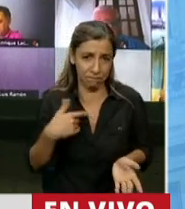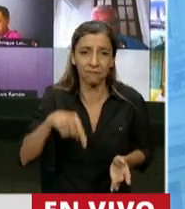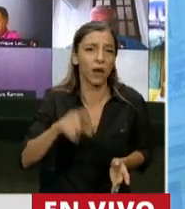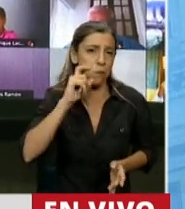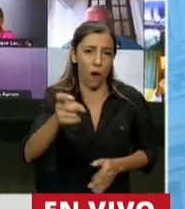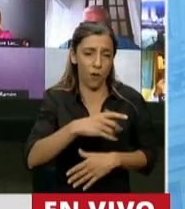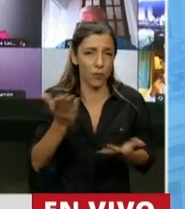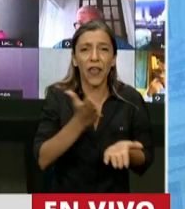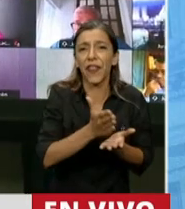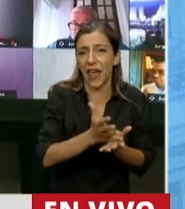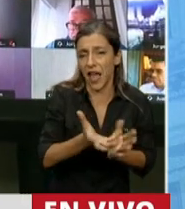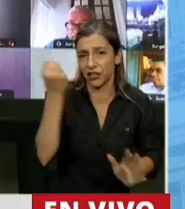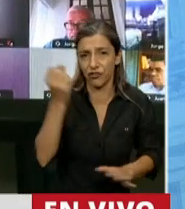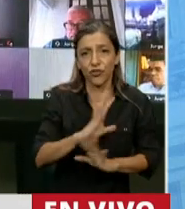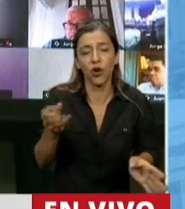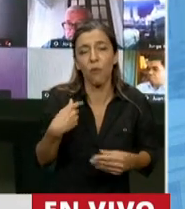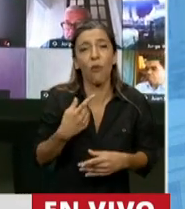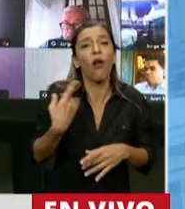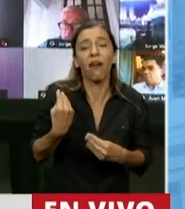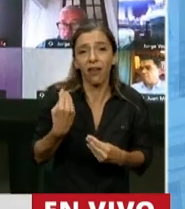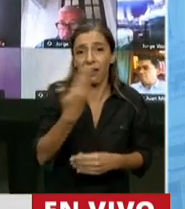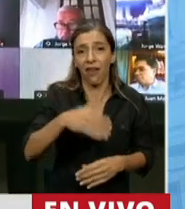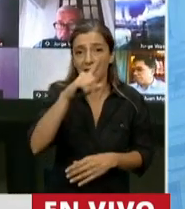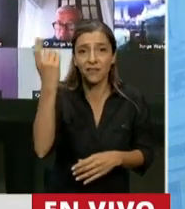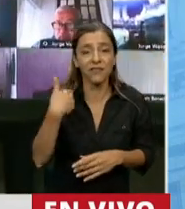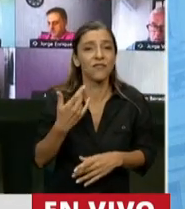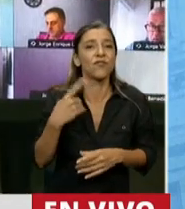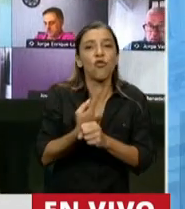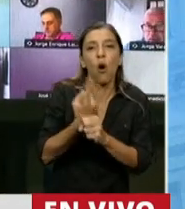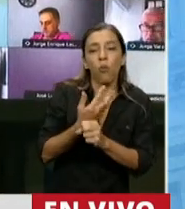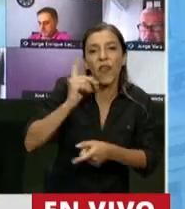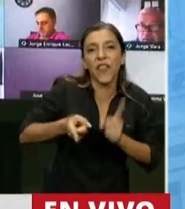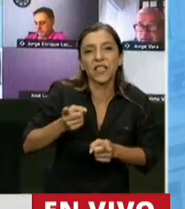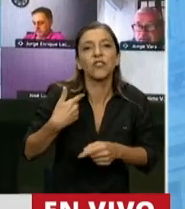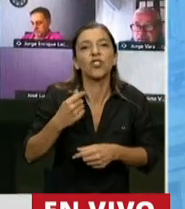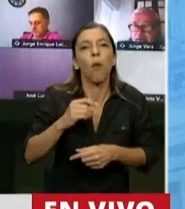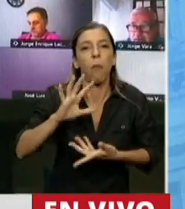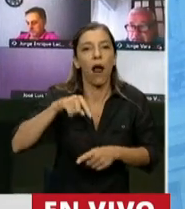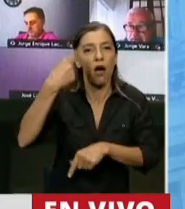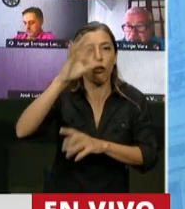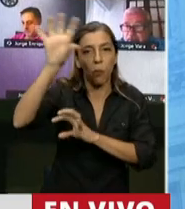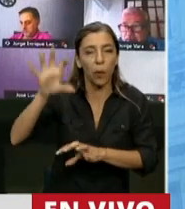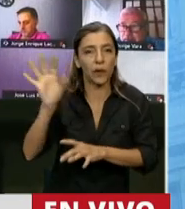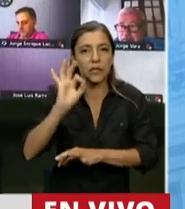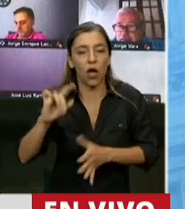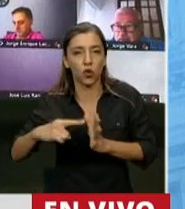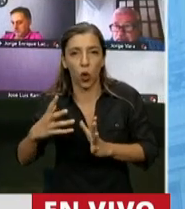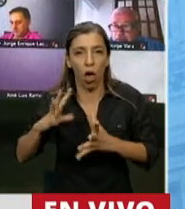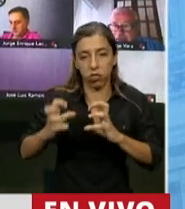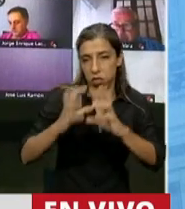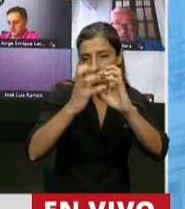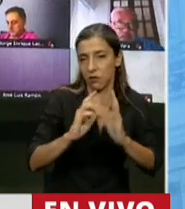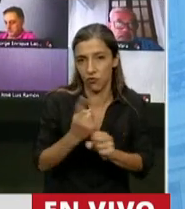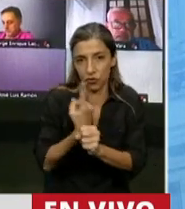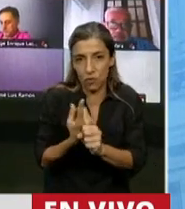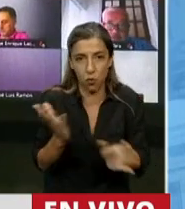las que adopten de modo intempestivo medidas que puedan afectar al resto de los miembros de la Federación. Claro está, acá hay una medida intempestiva de